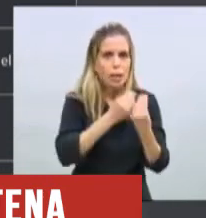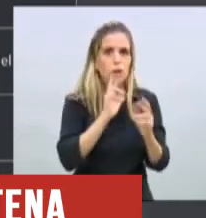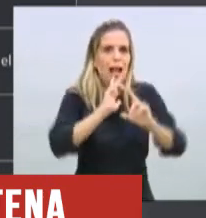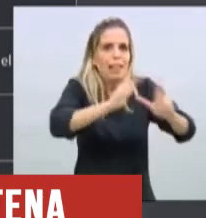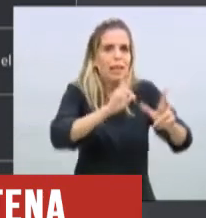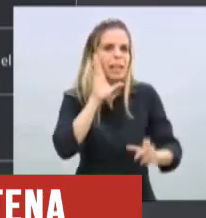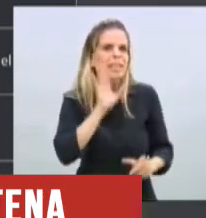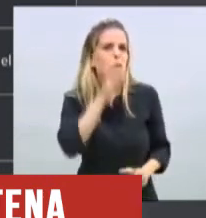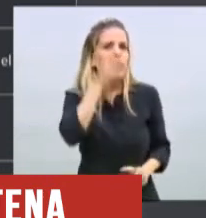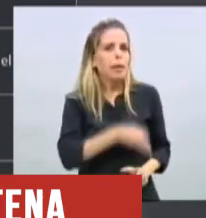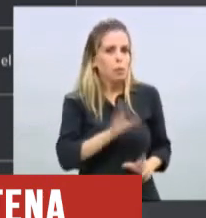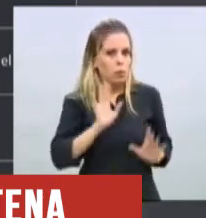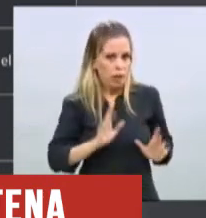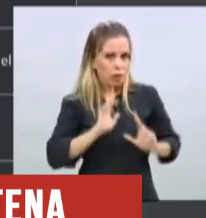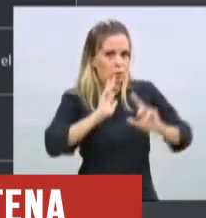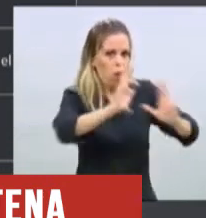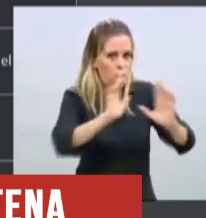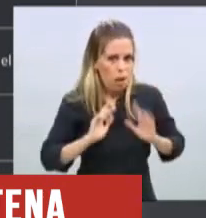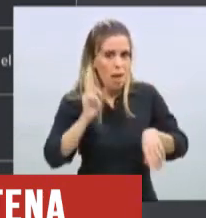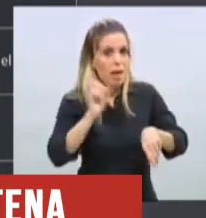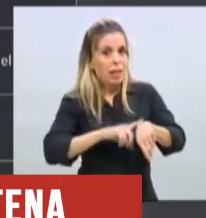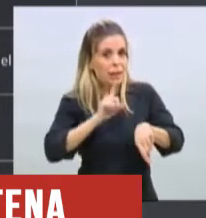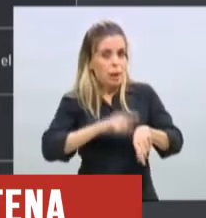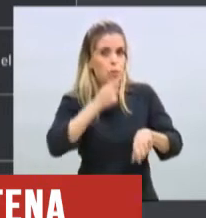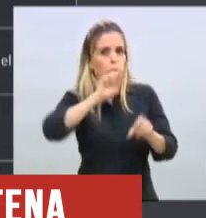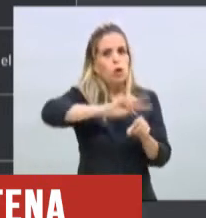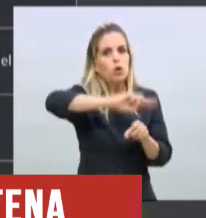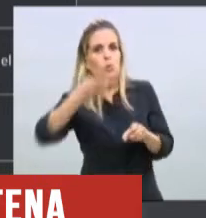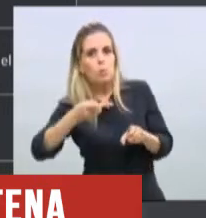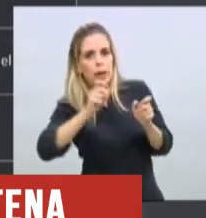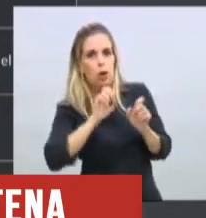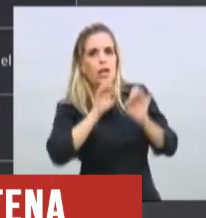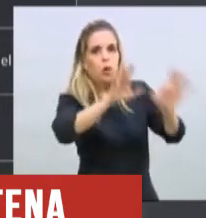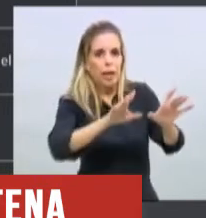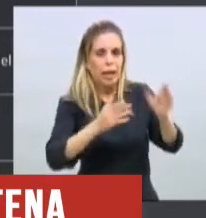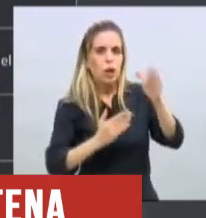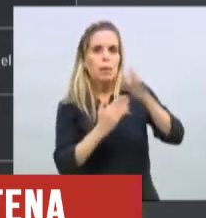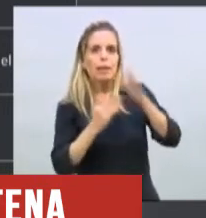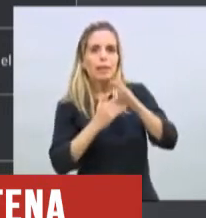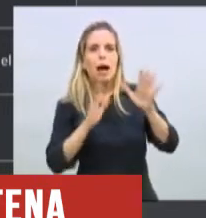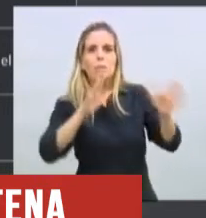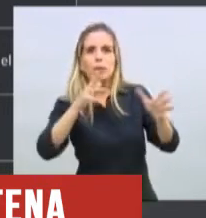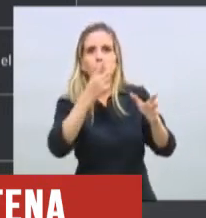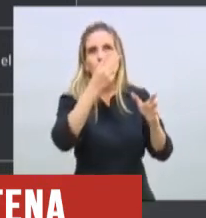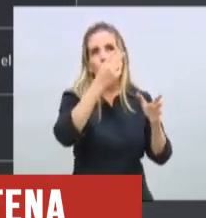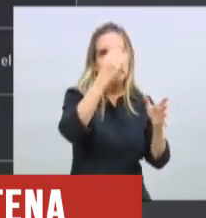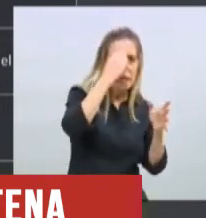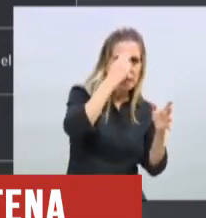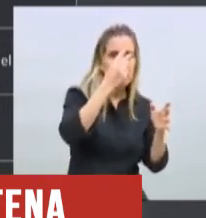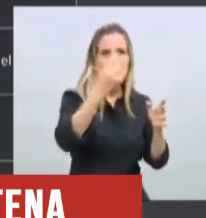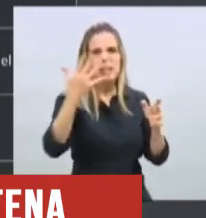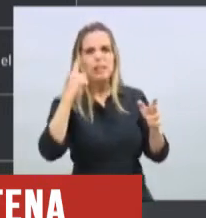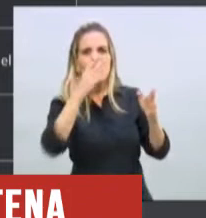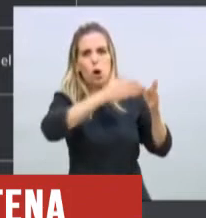y habíamos dicho que el tiempo de duplicación de casos tenía que estar entre 15 y 25 días. Y si yo no me equivoco, en ese momento teníamos